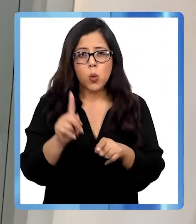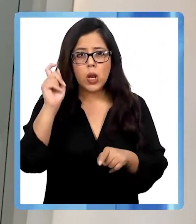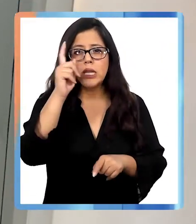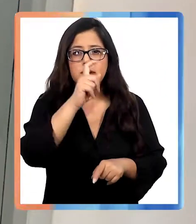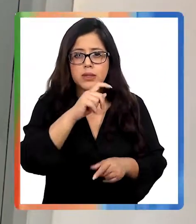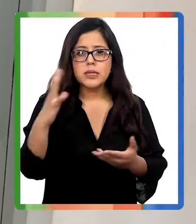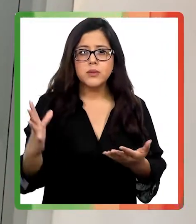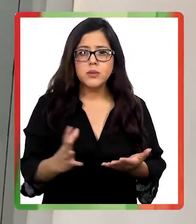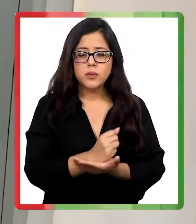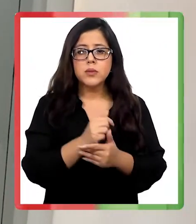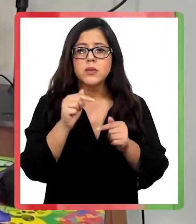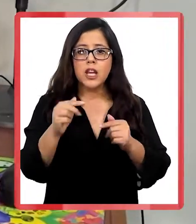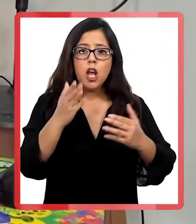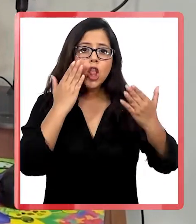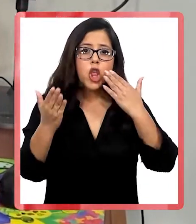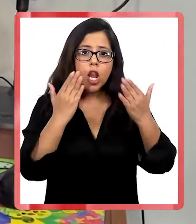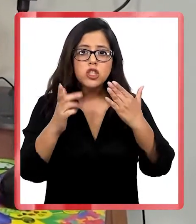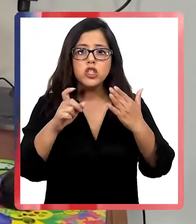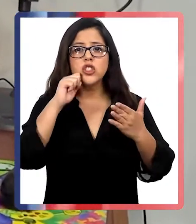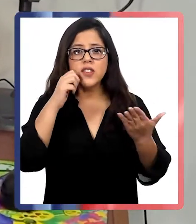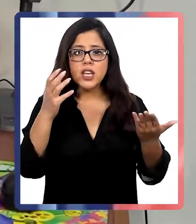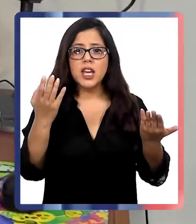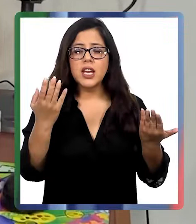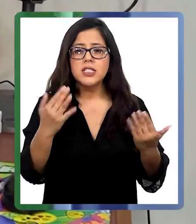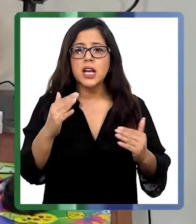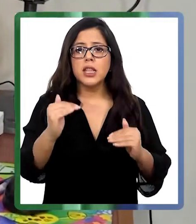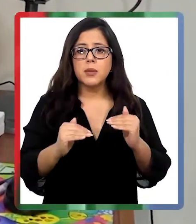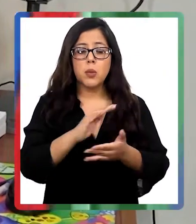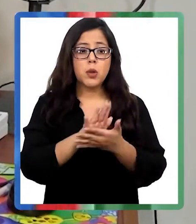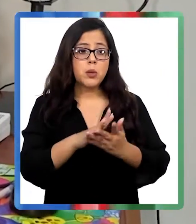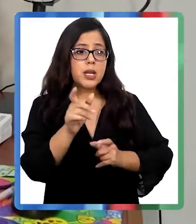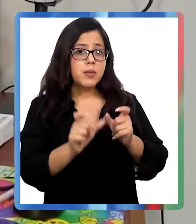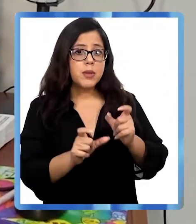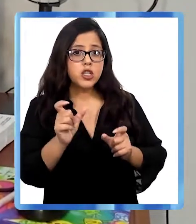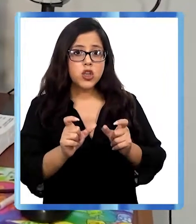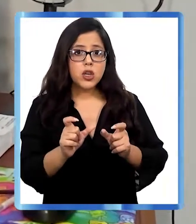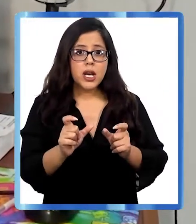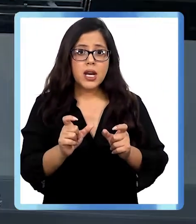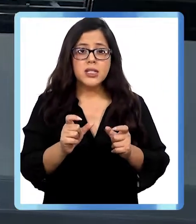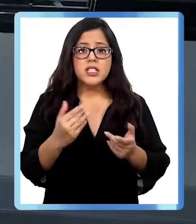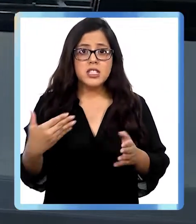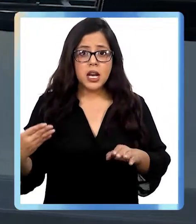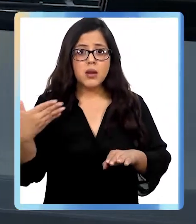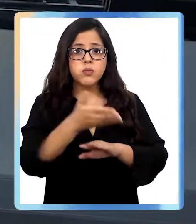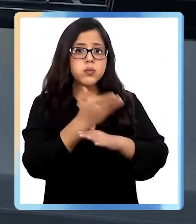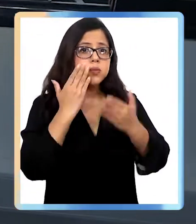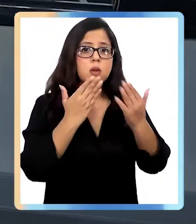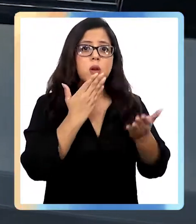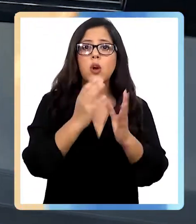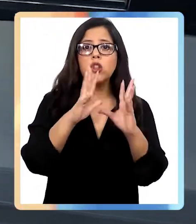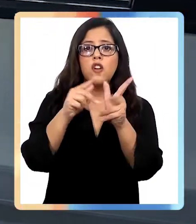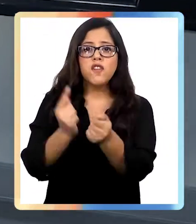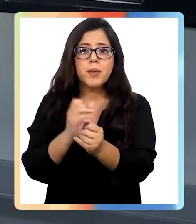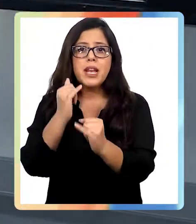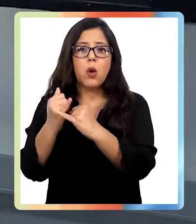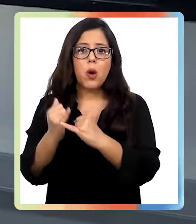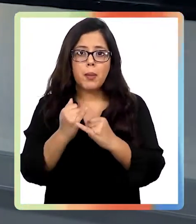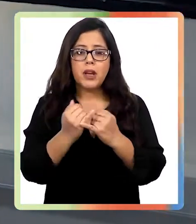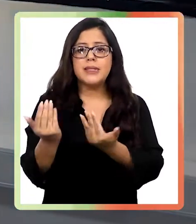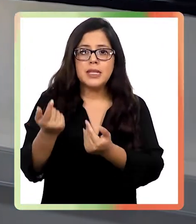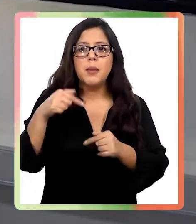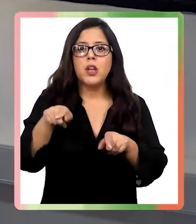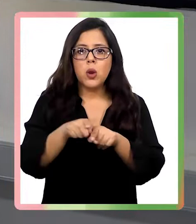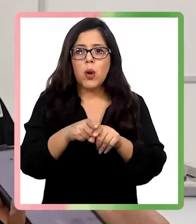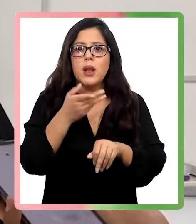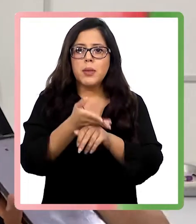Habitualmente la donación es reactiva. Las personas donan cuando un familiar o un amigo necesitan, pero el llamado es a conseguir donantes